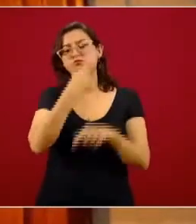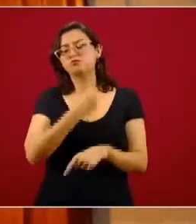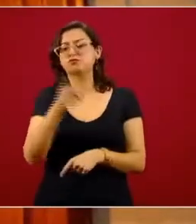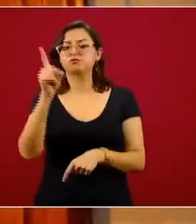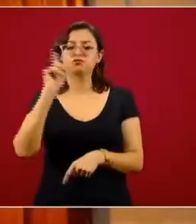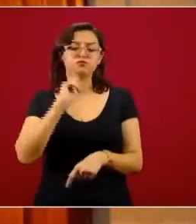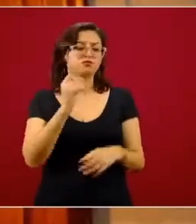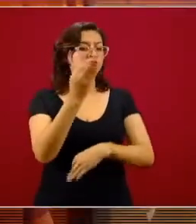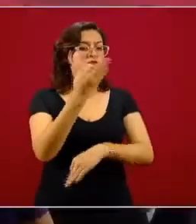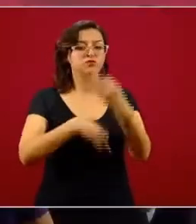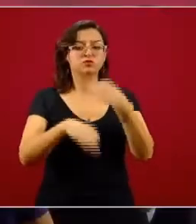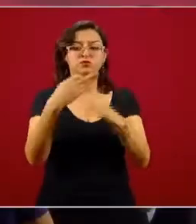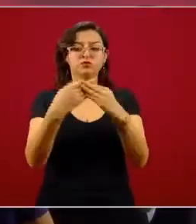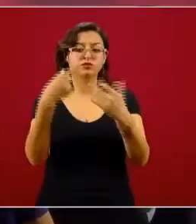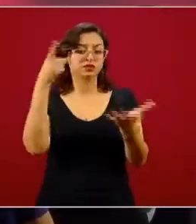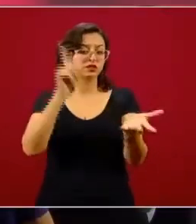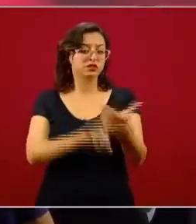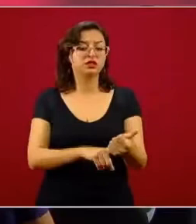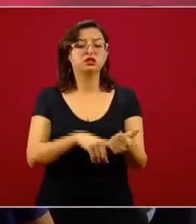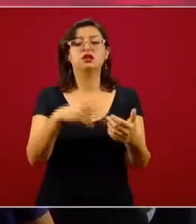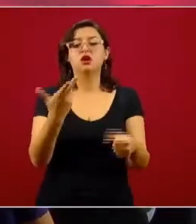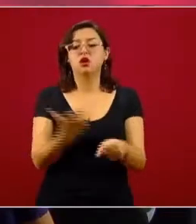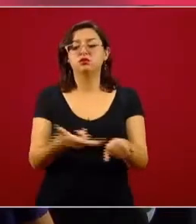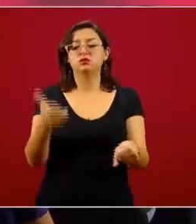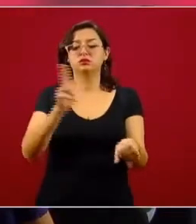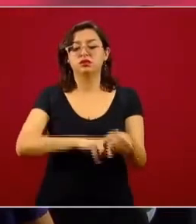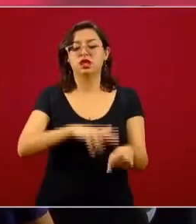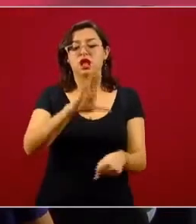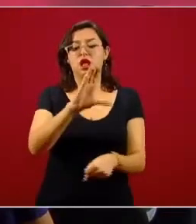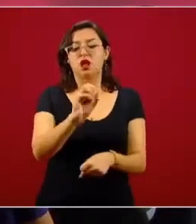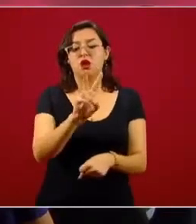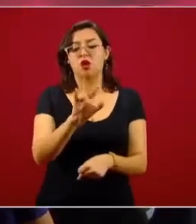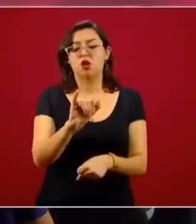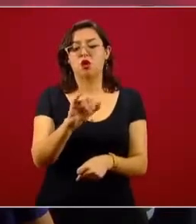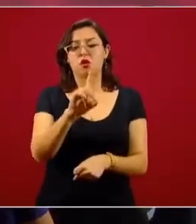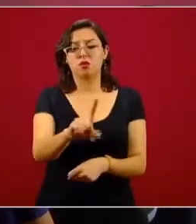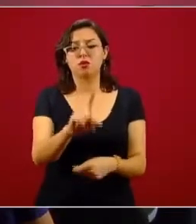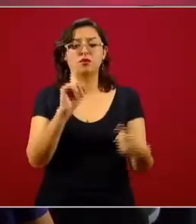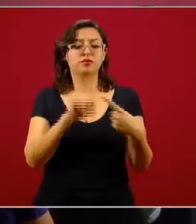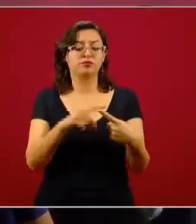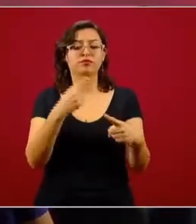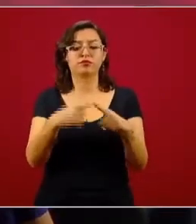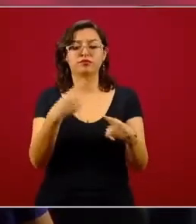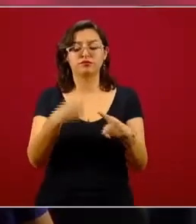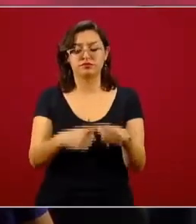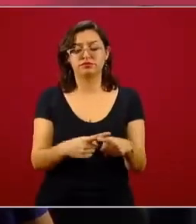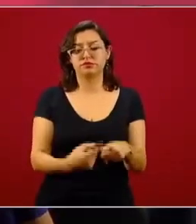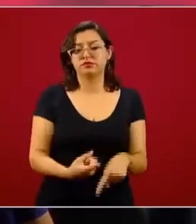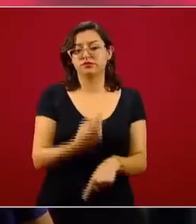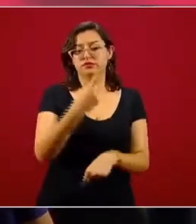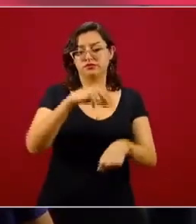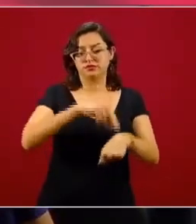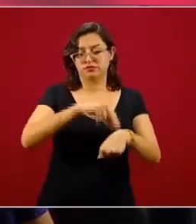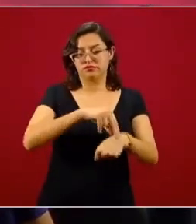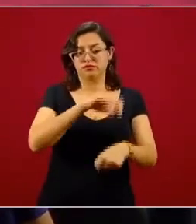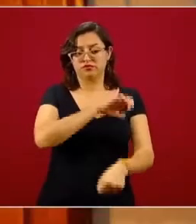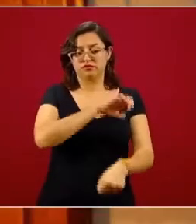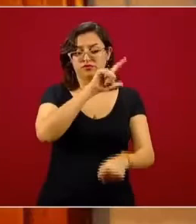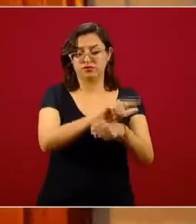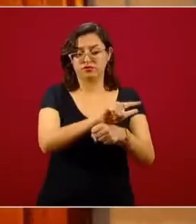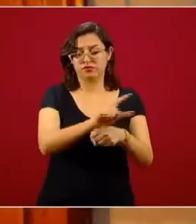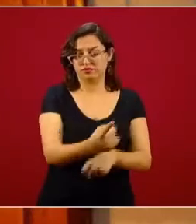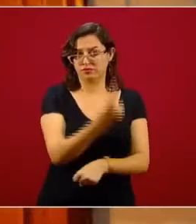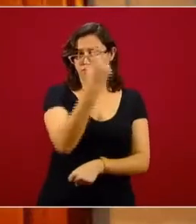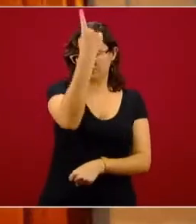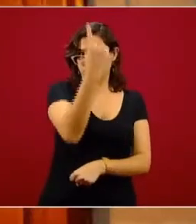han formado parte de los equipos COVID. Es decir, son los especialistas, líderes de los equipos, los médicos de apoyo,